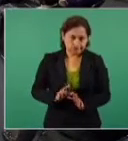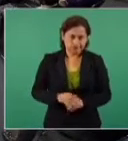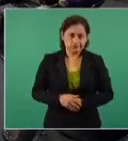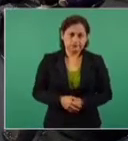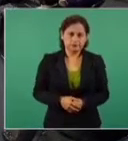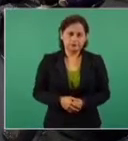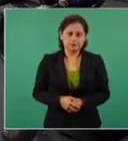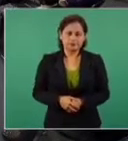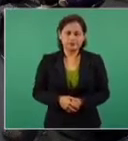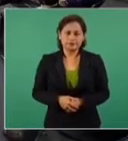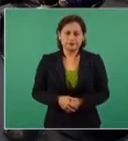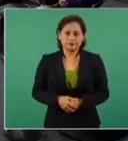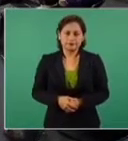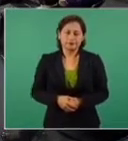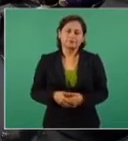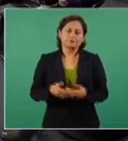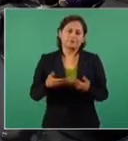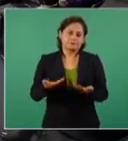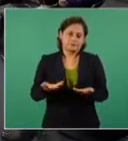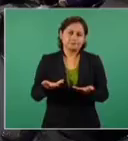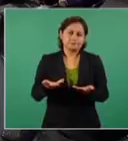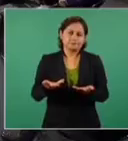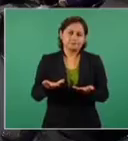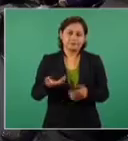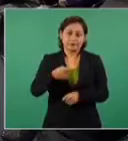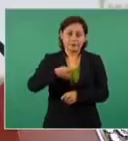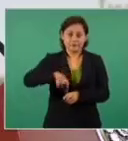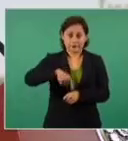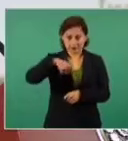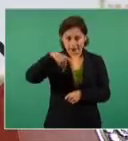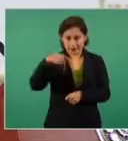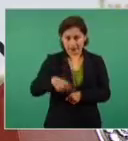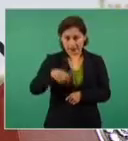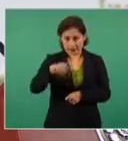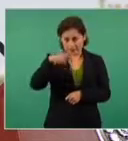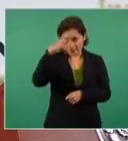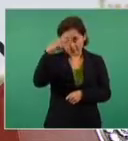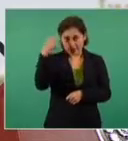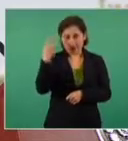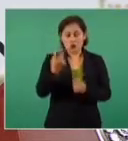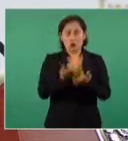de la élite criolla